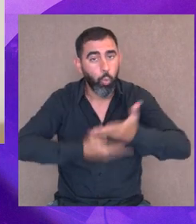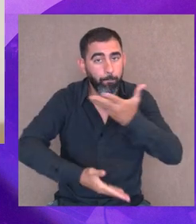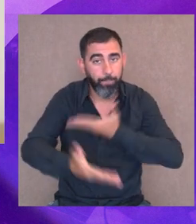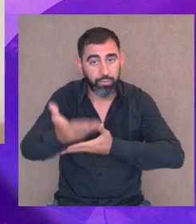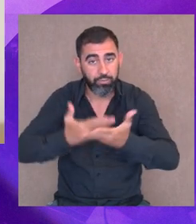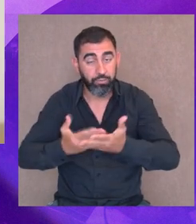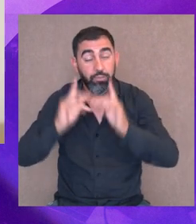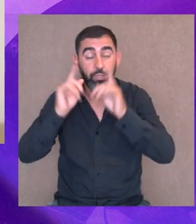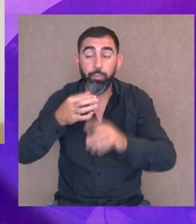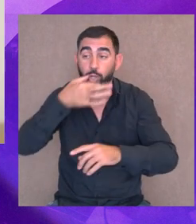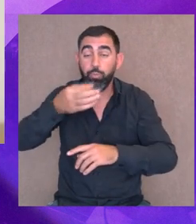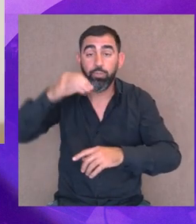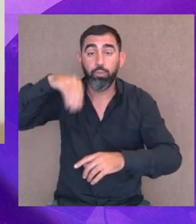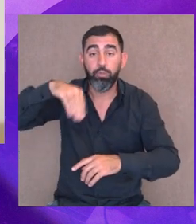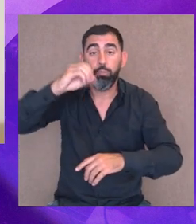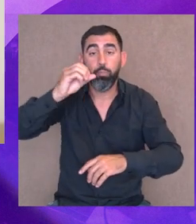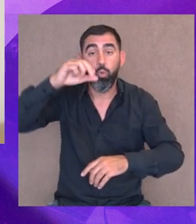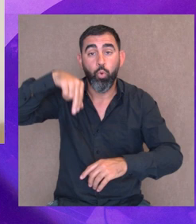también lo que decía Mónica,